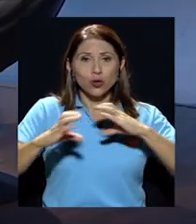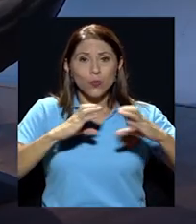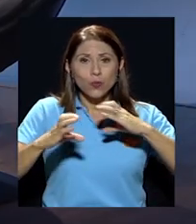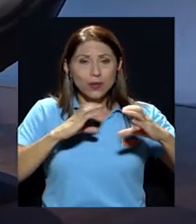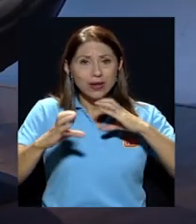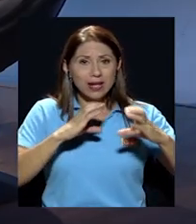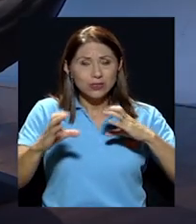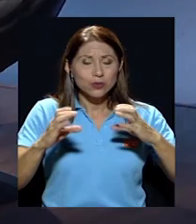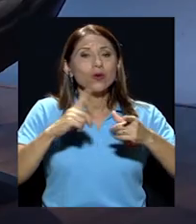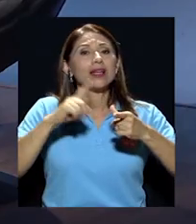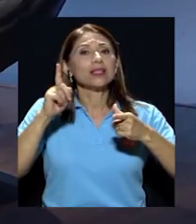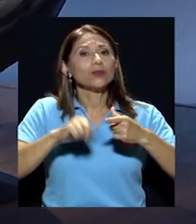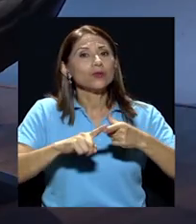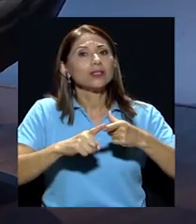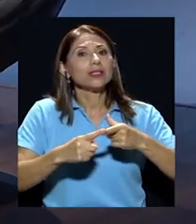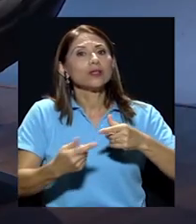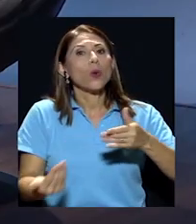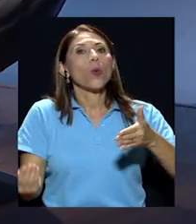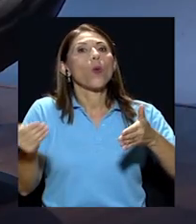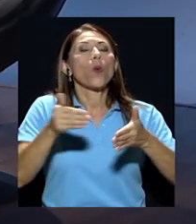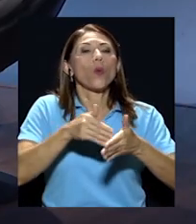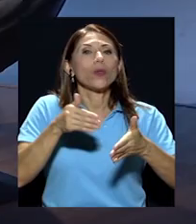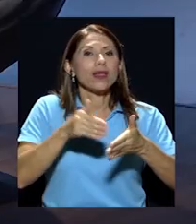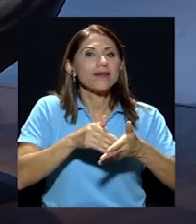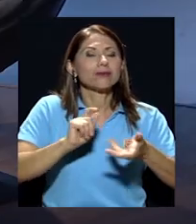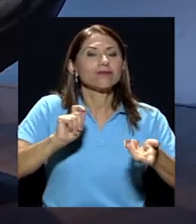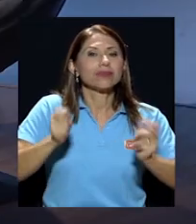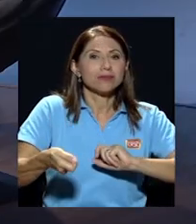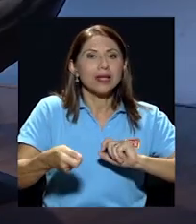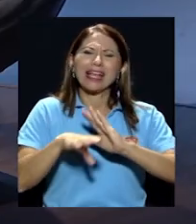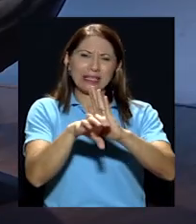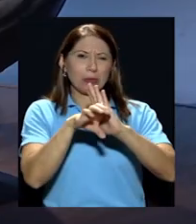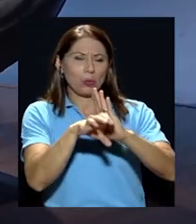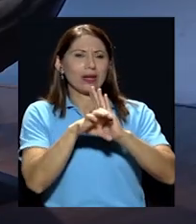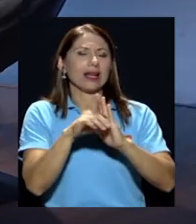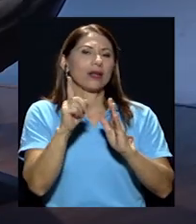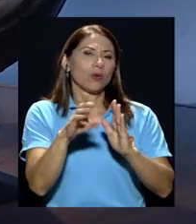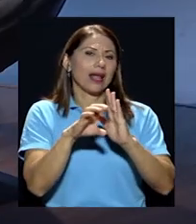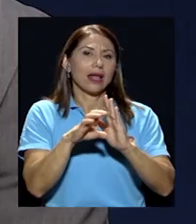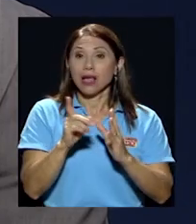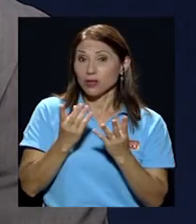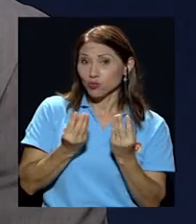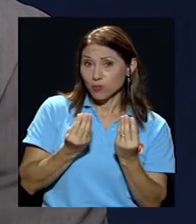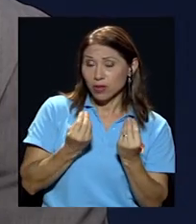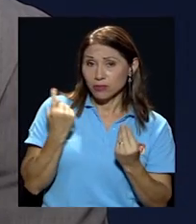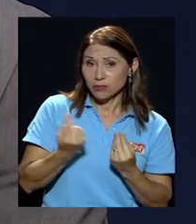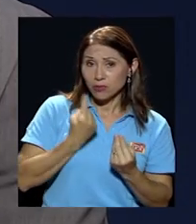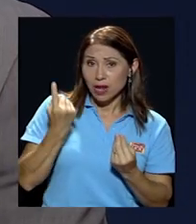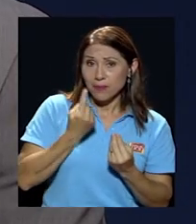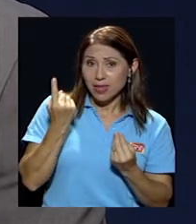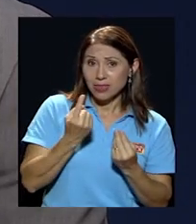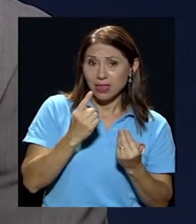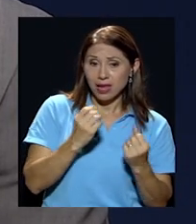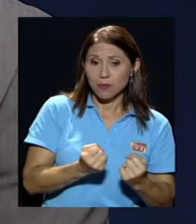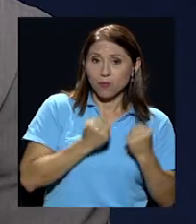y vuelvan a hacerles campañas como por ejemplo déjeme ponerle un ejemplo muy es un miedo solamente en el ejecutivo el